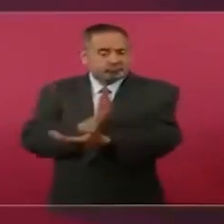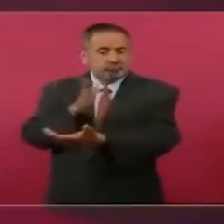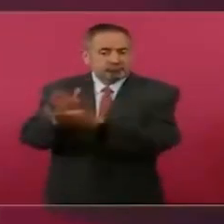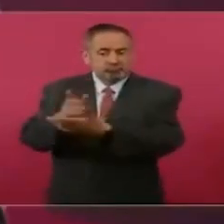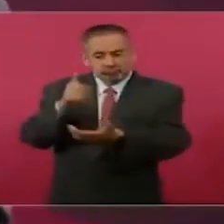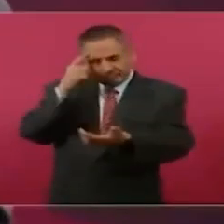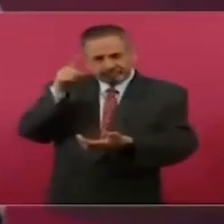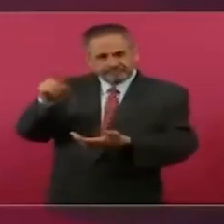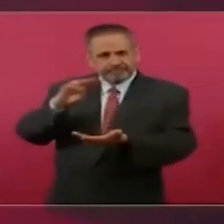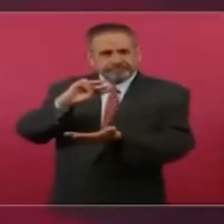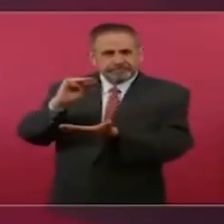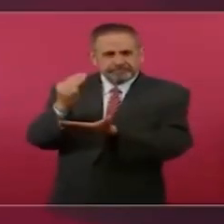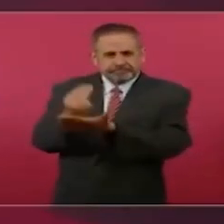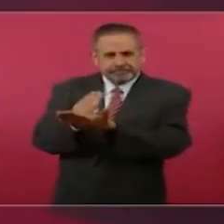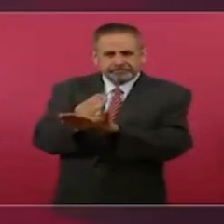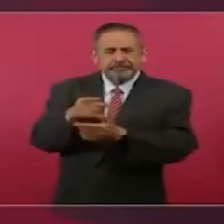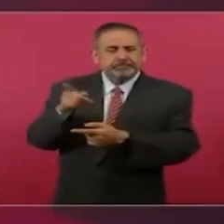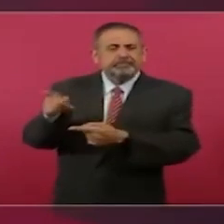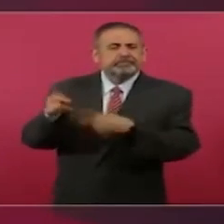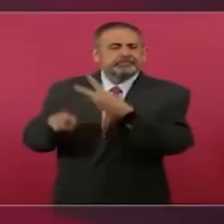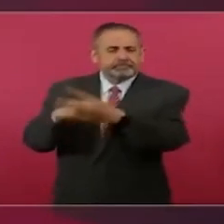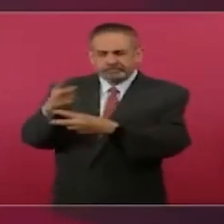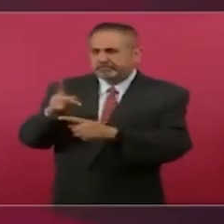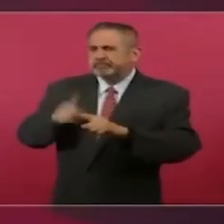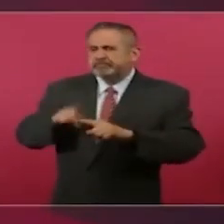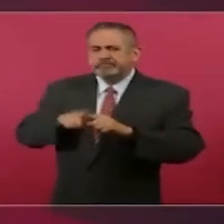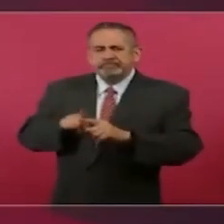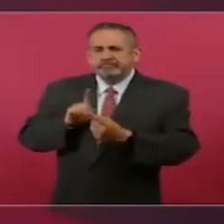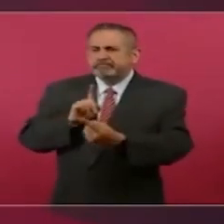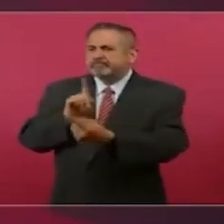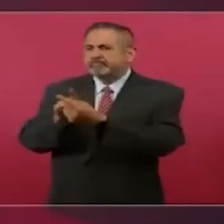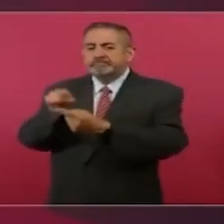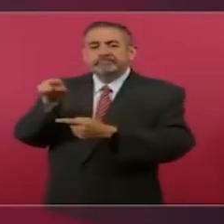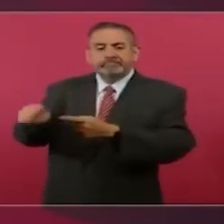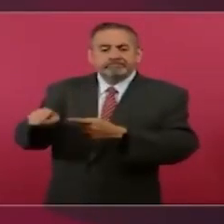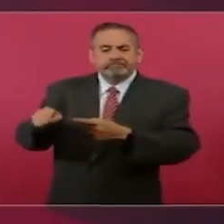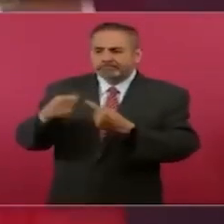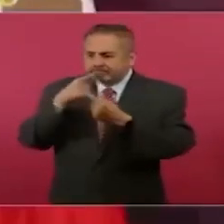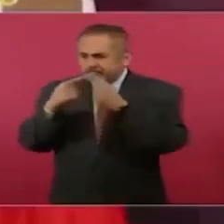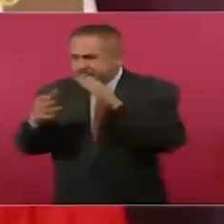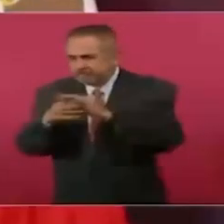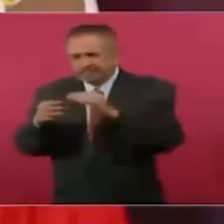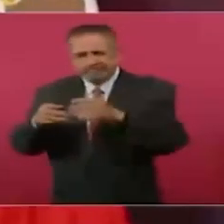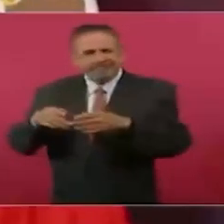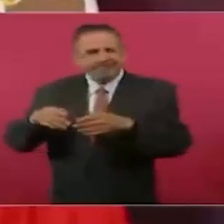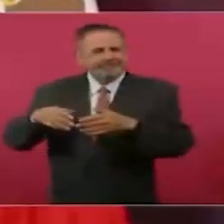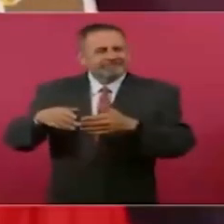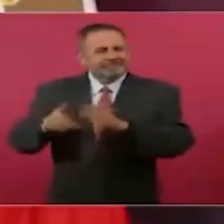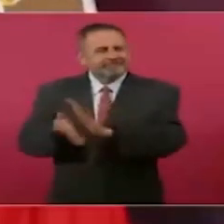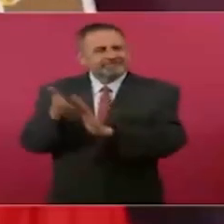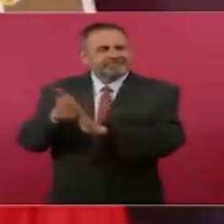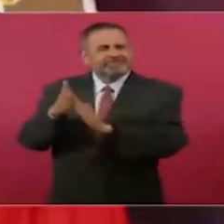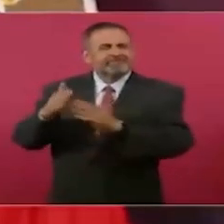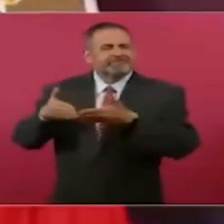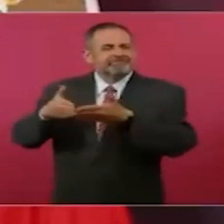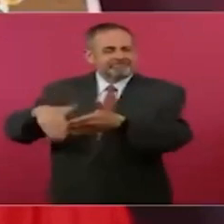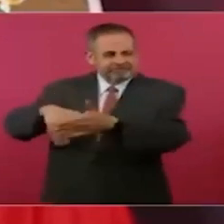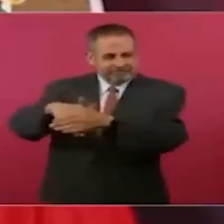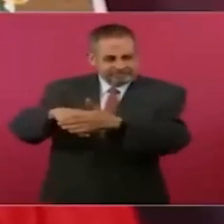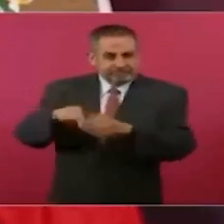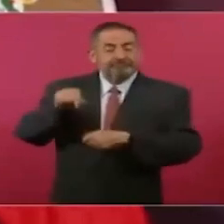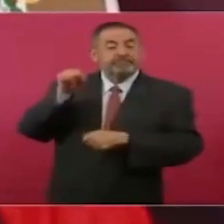a Matamoros que se está iniciando la construcción del puerto, va